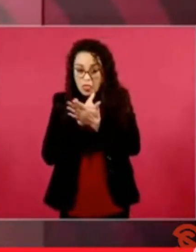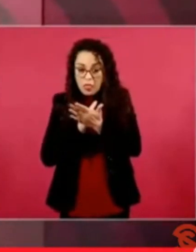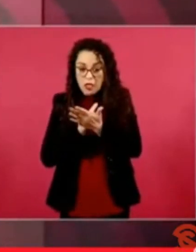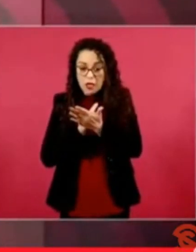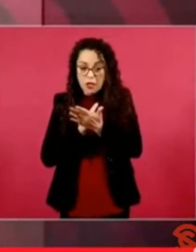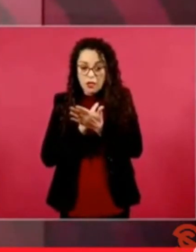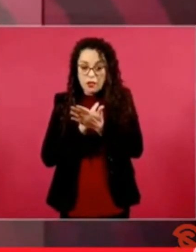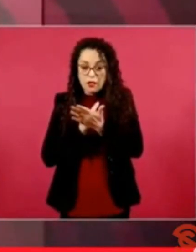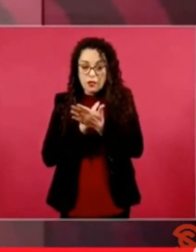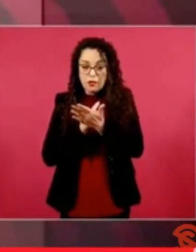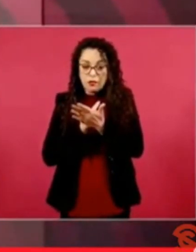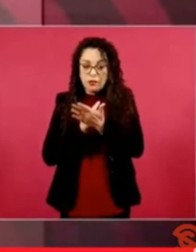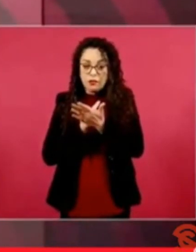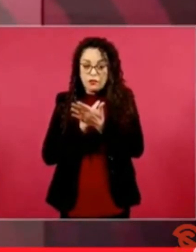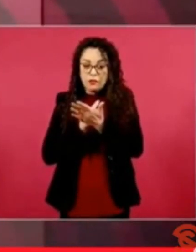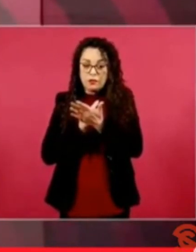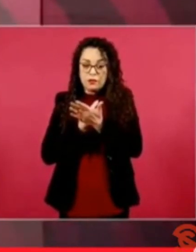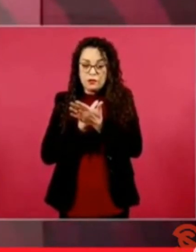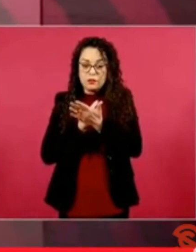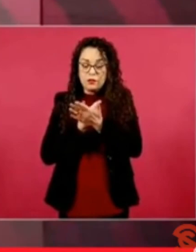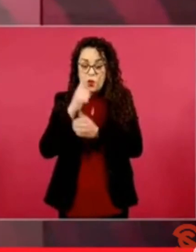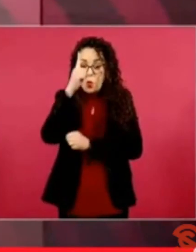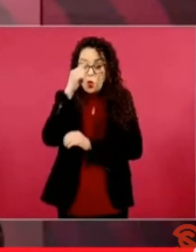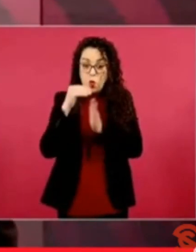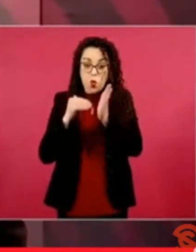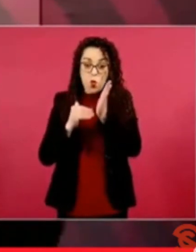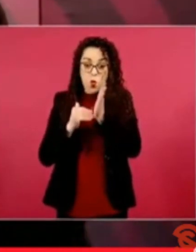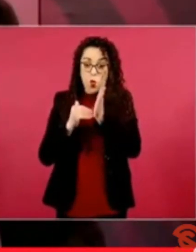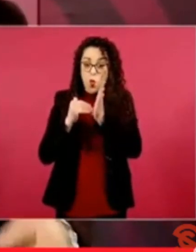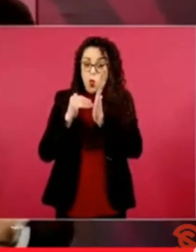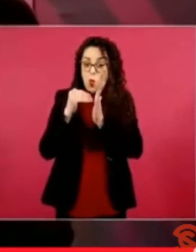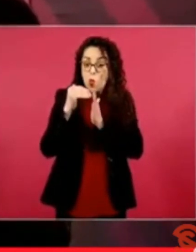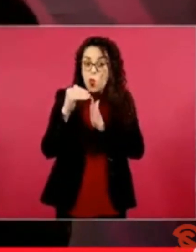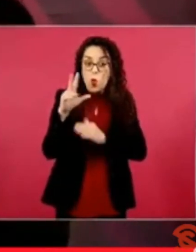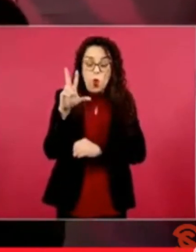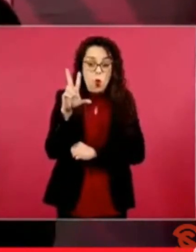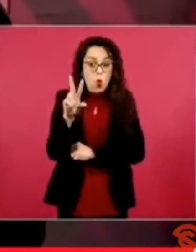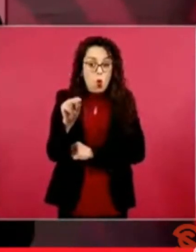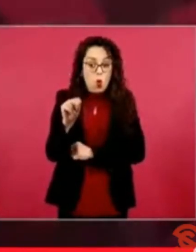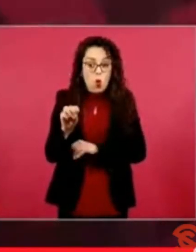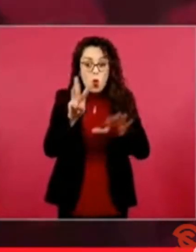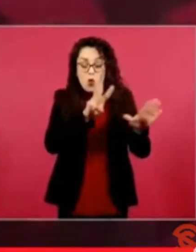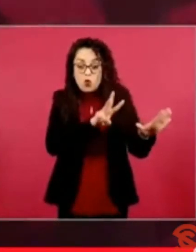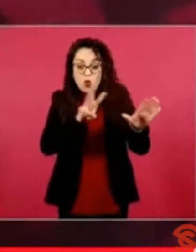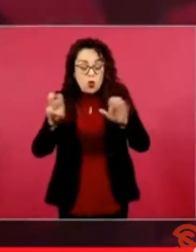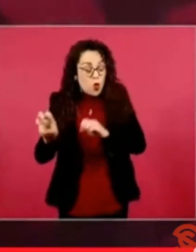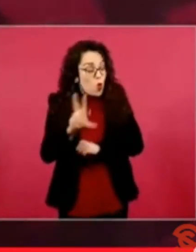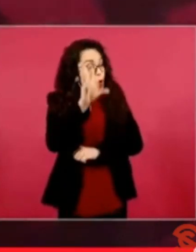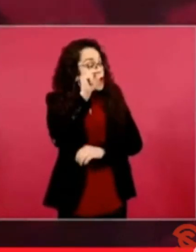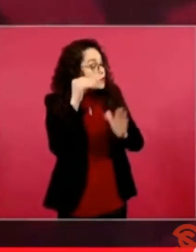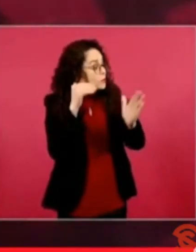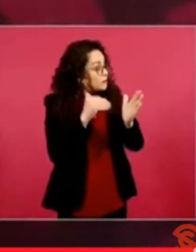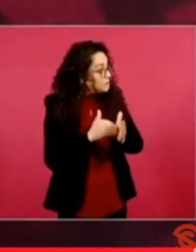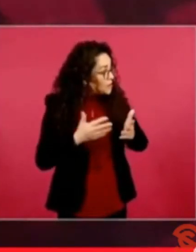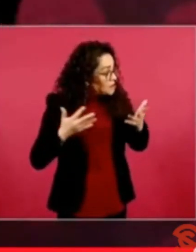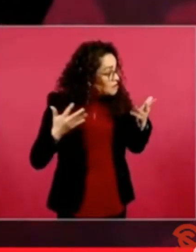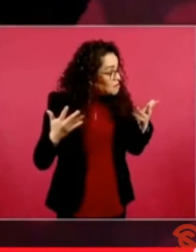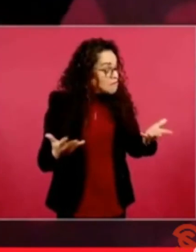sino éramos 380 mil este pero era la primera